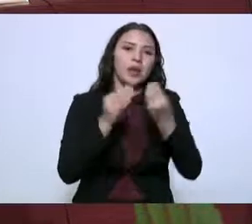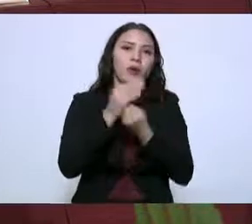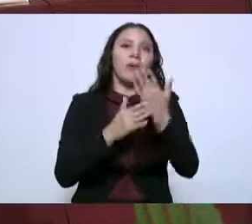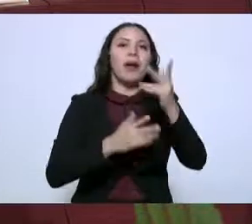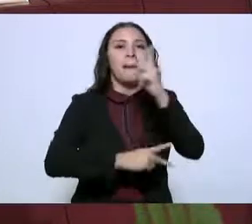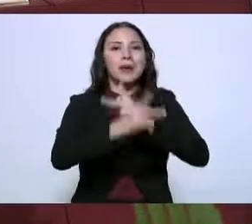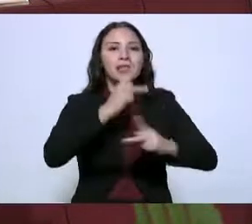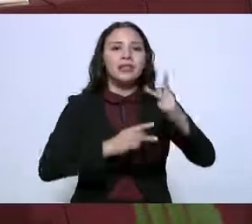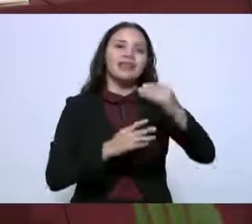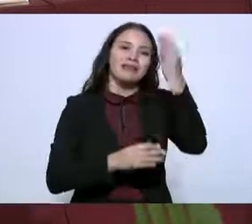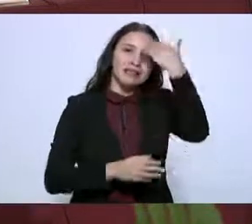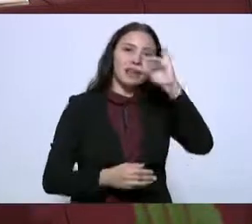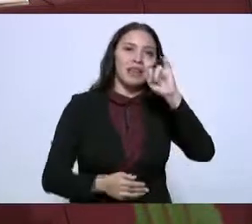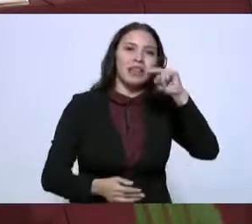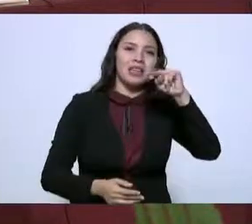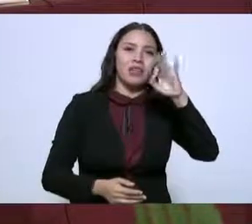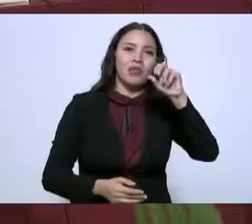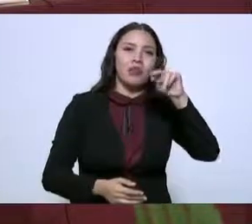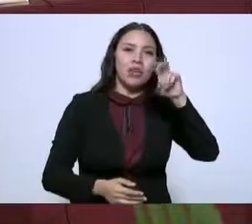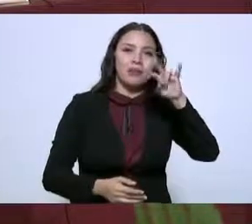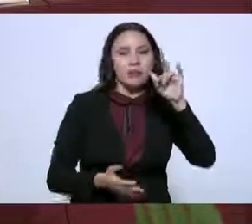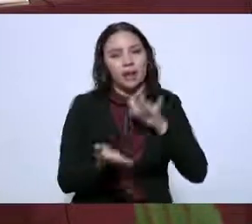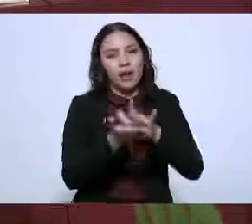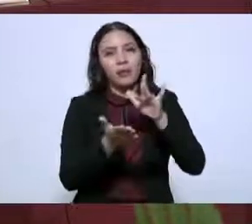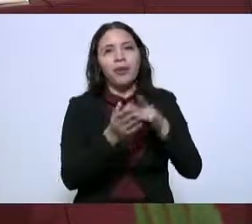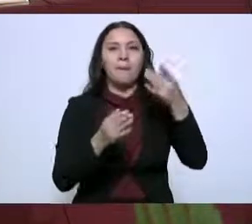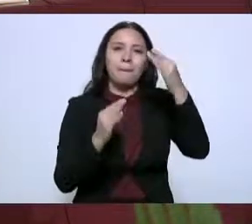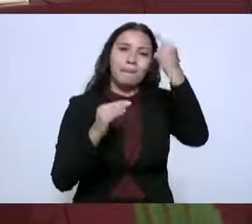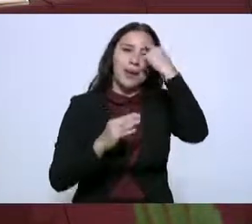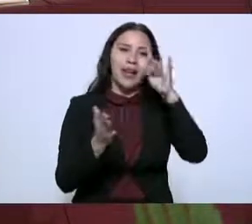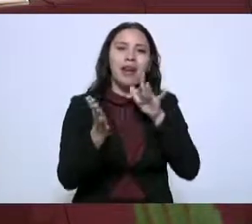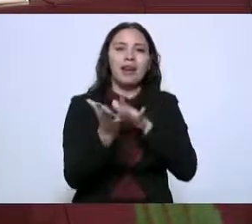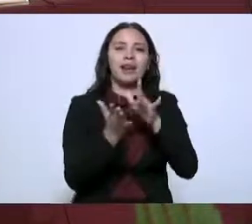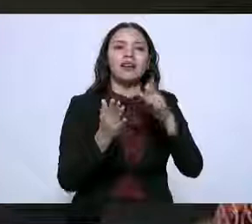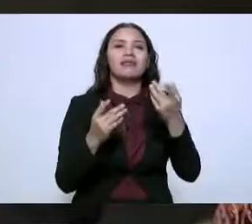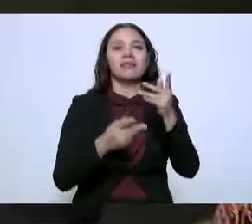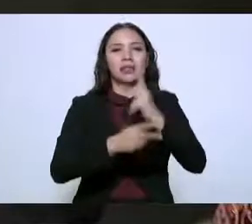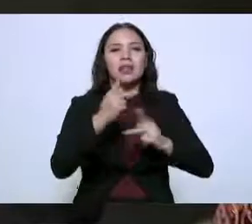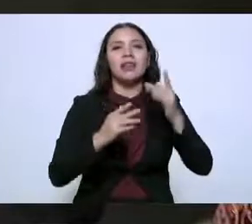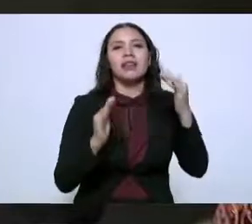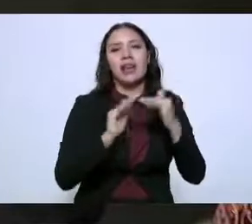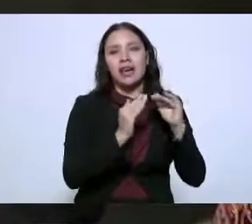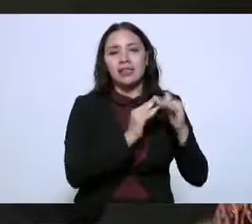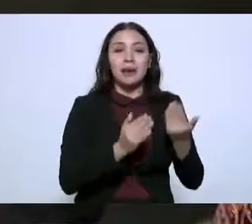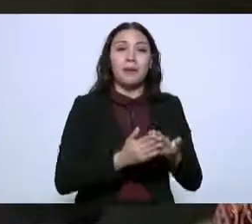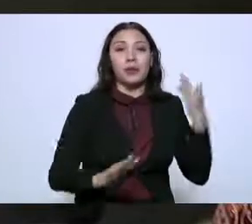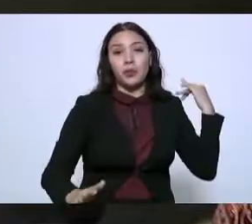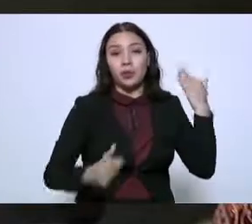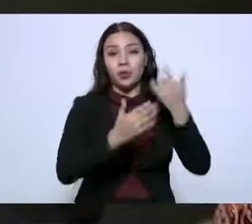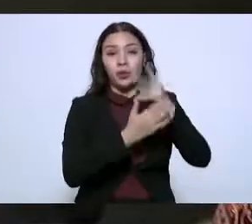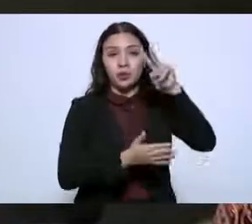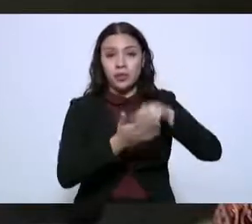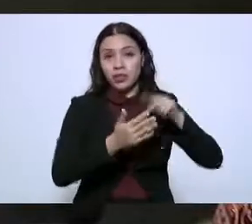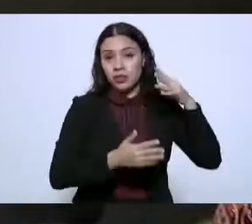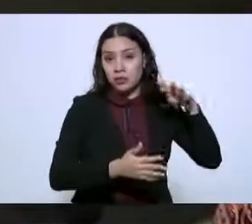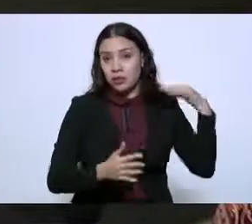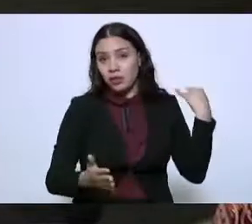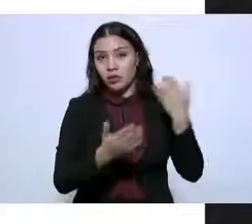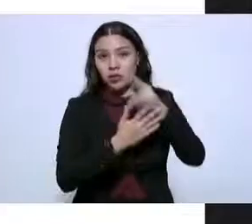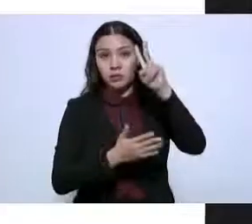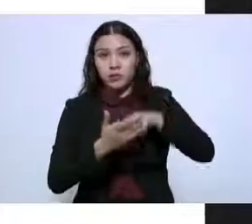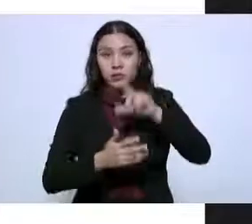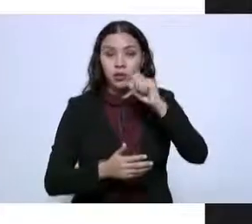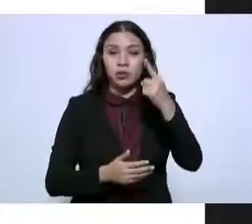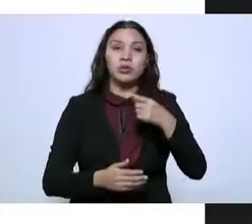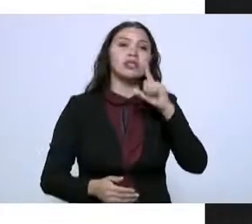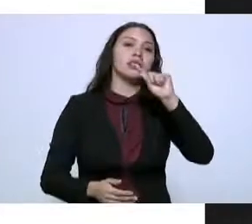créditos por el Infonavit Sociedad Hipotecaria Federal llevamos al día de hoy entre el 2019 al 2021 72